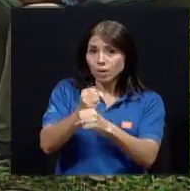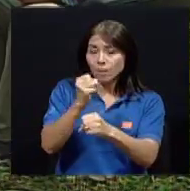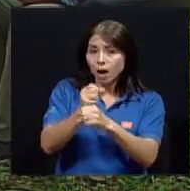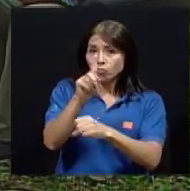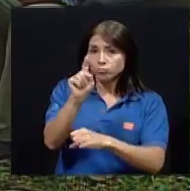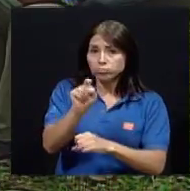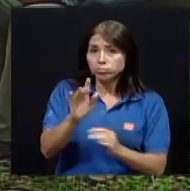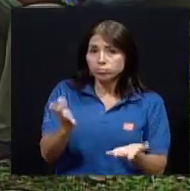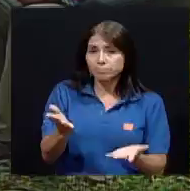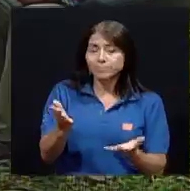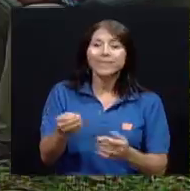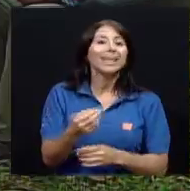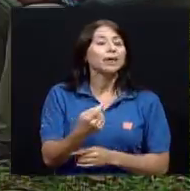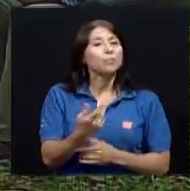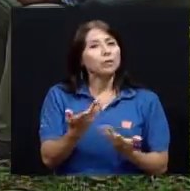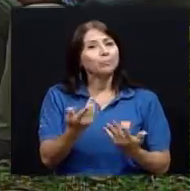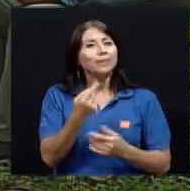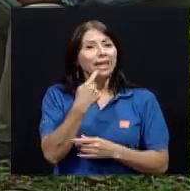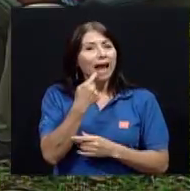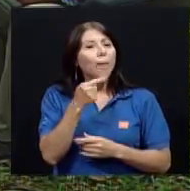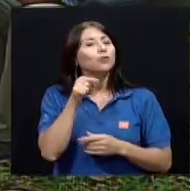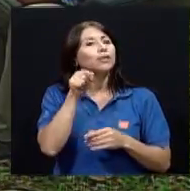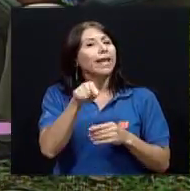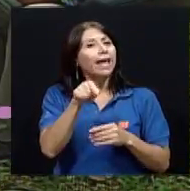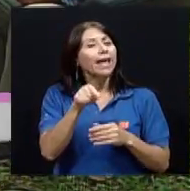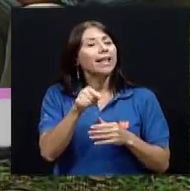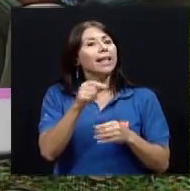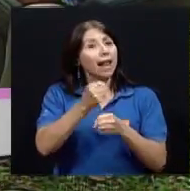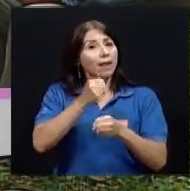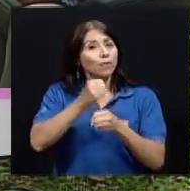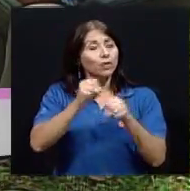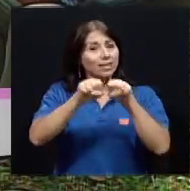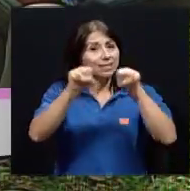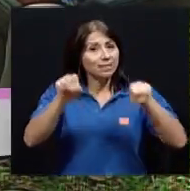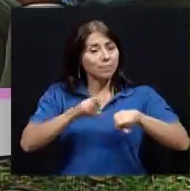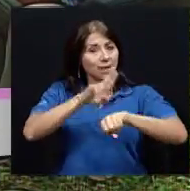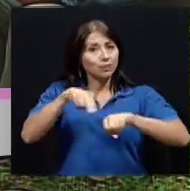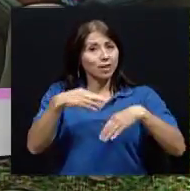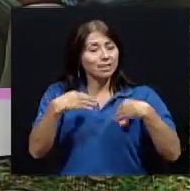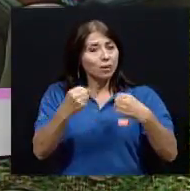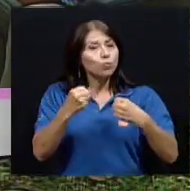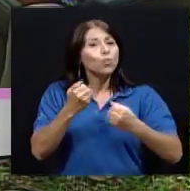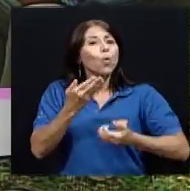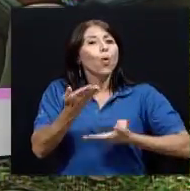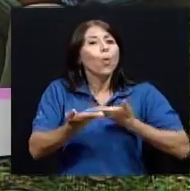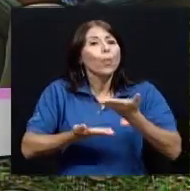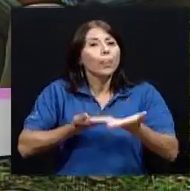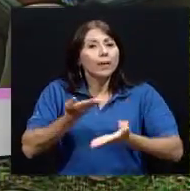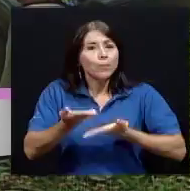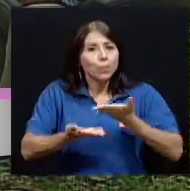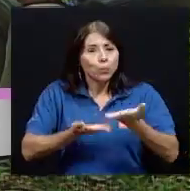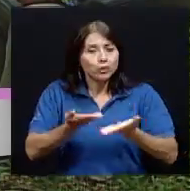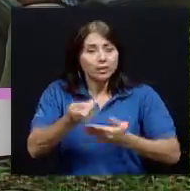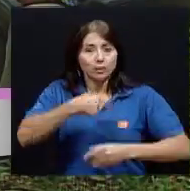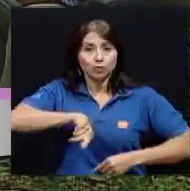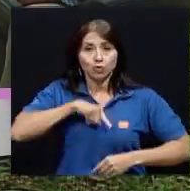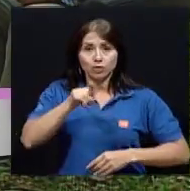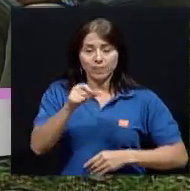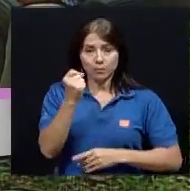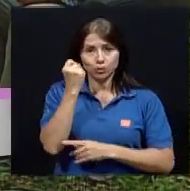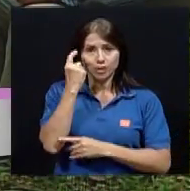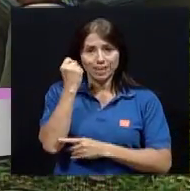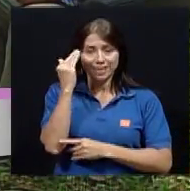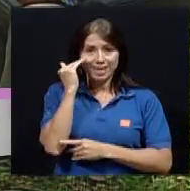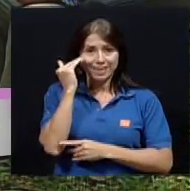A ver, digamos que contribuye, ¿verdad? Porque lo que tenemos que tener claro es que existen